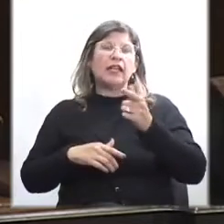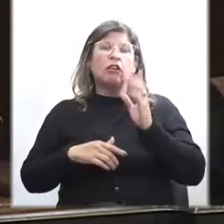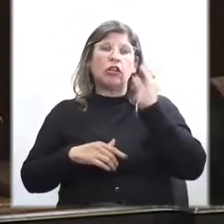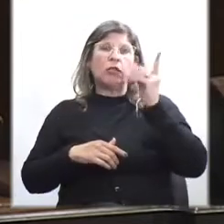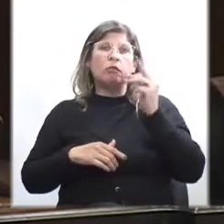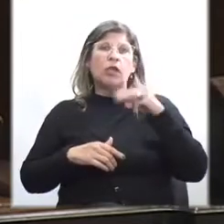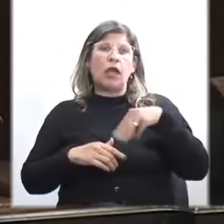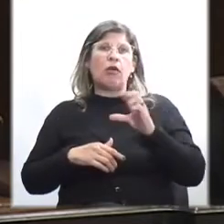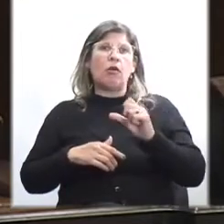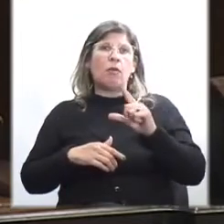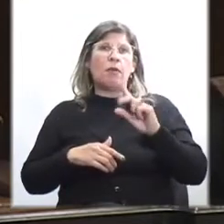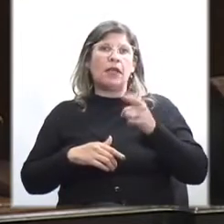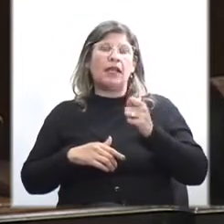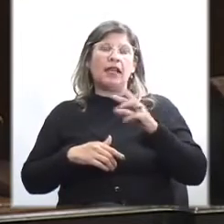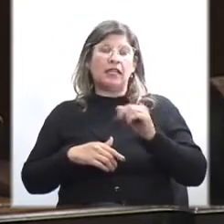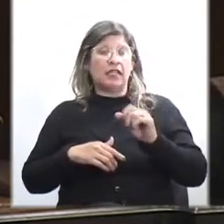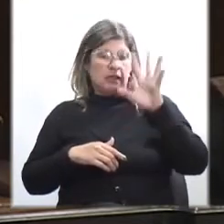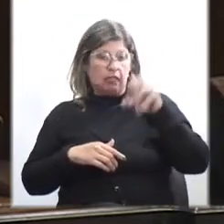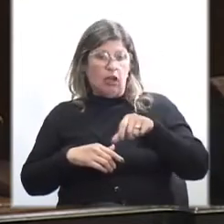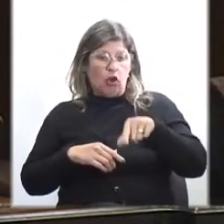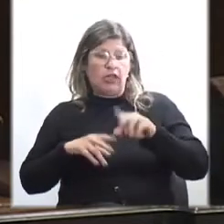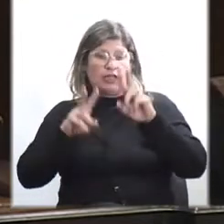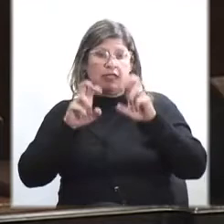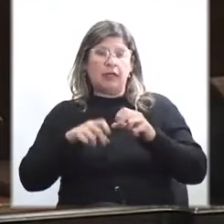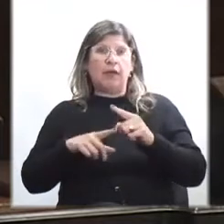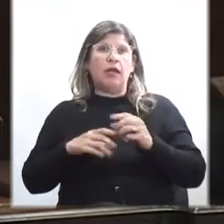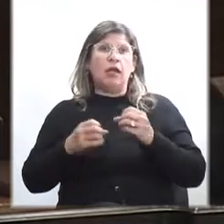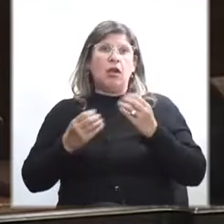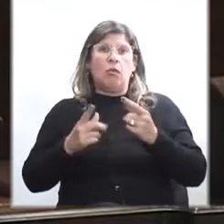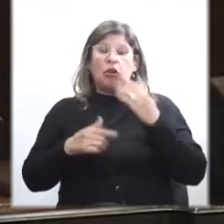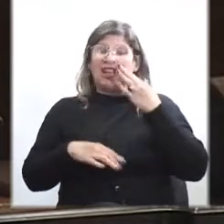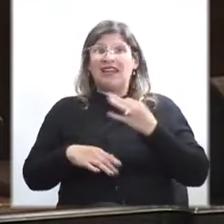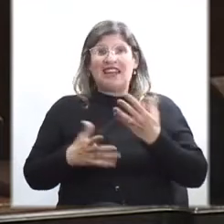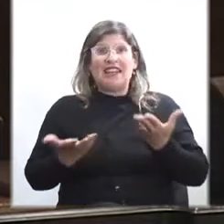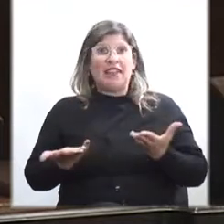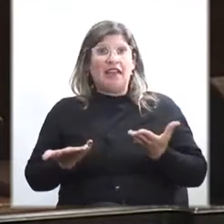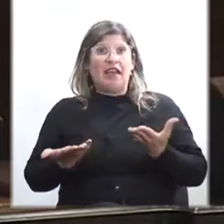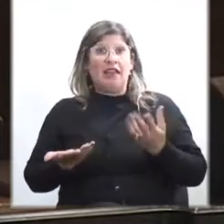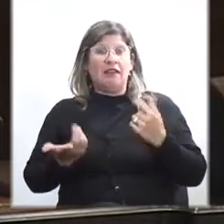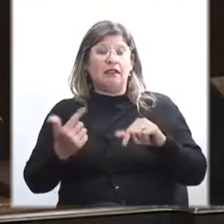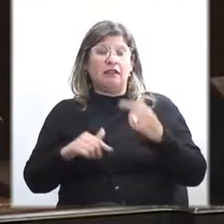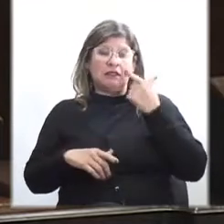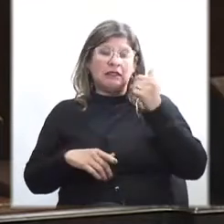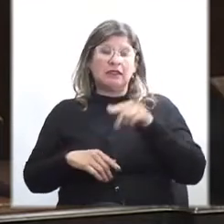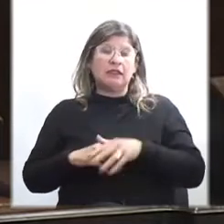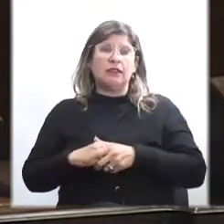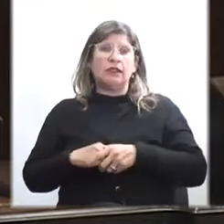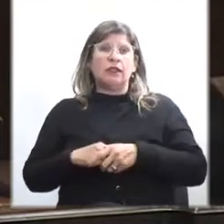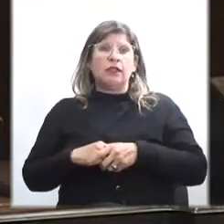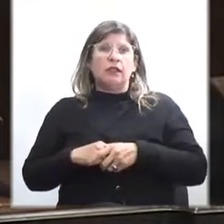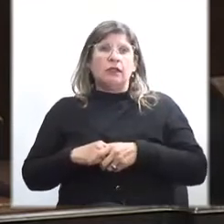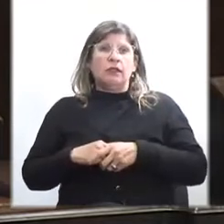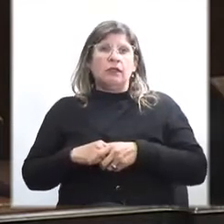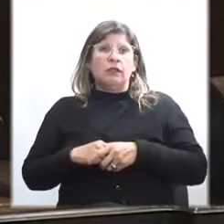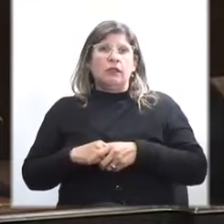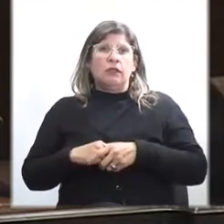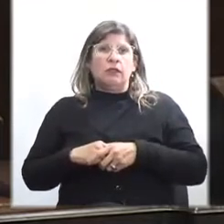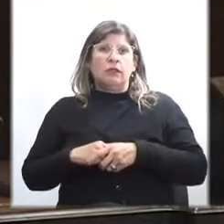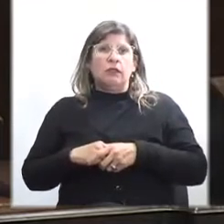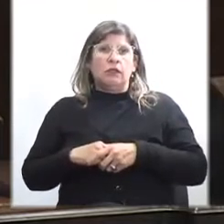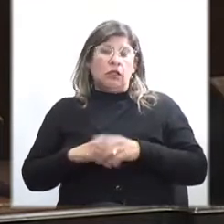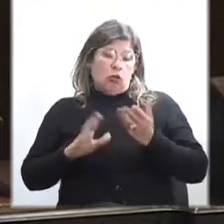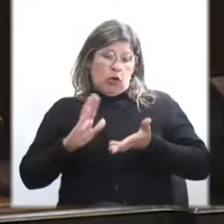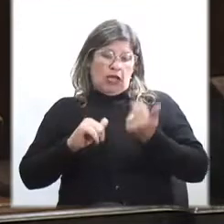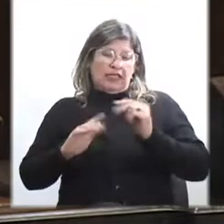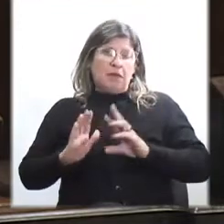diputada Melgar que haya traído este tema, porque nos pone en realidad un hemiciclo donde es el